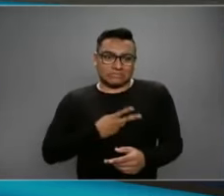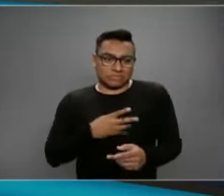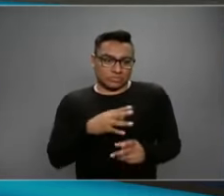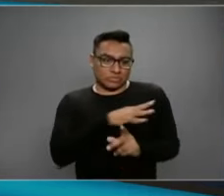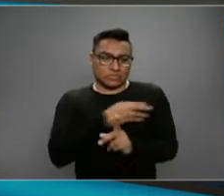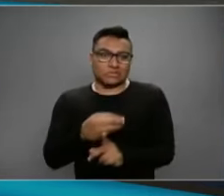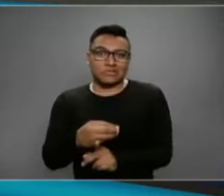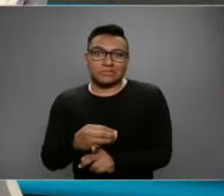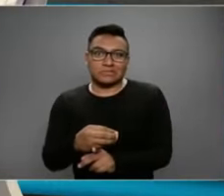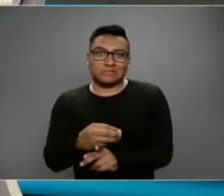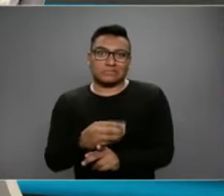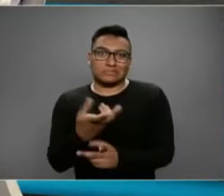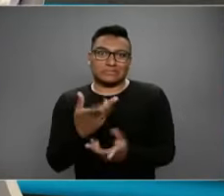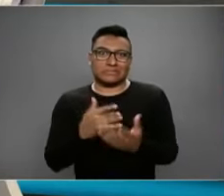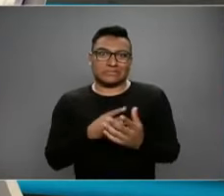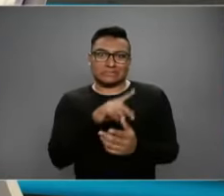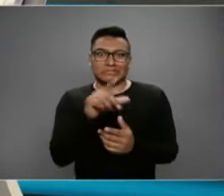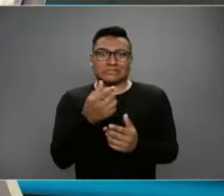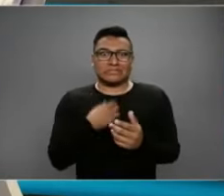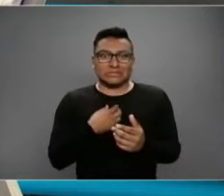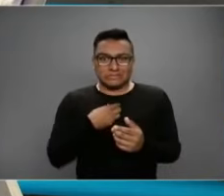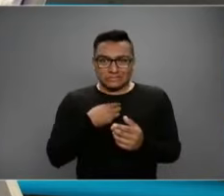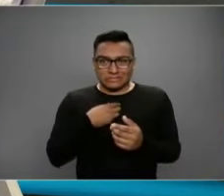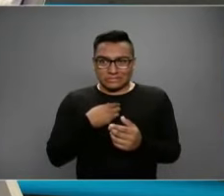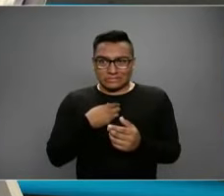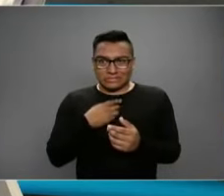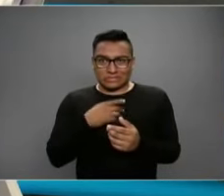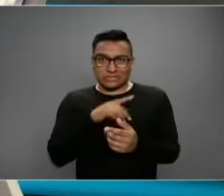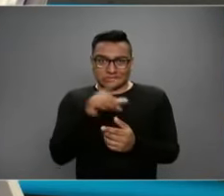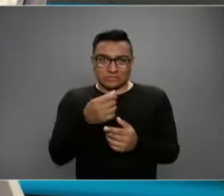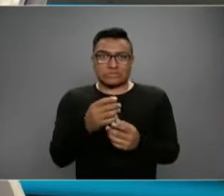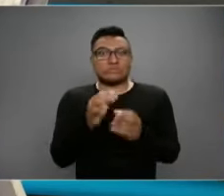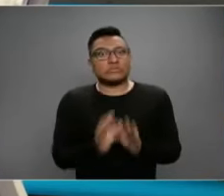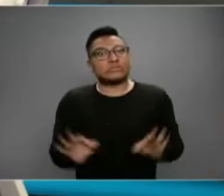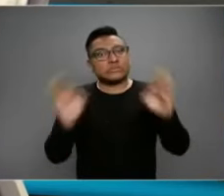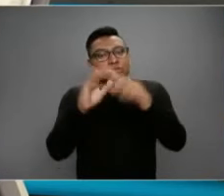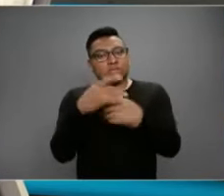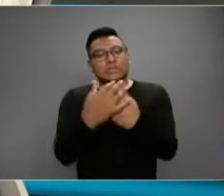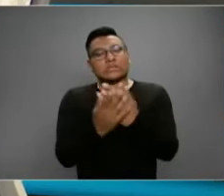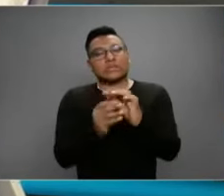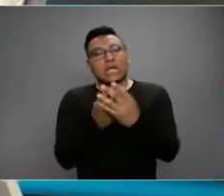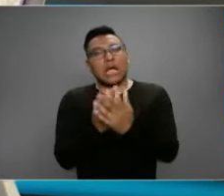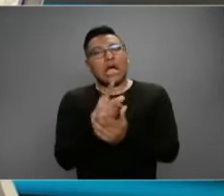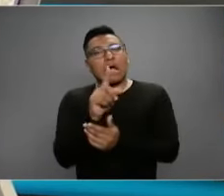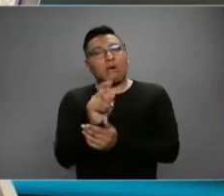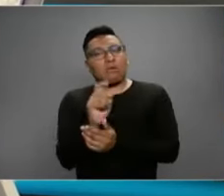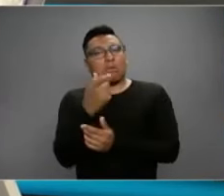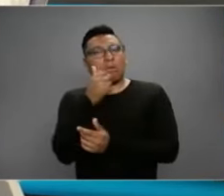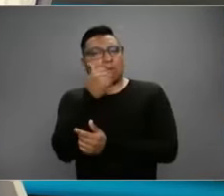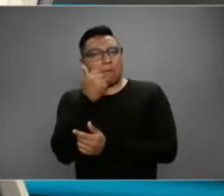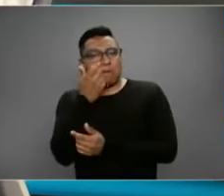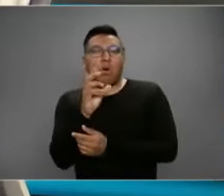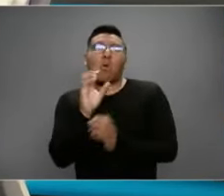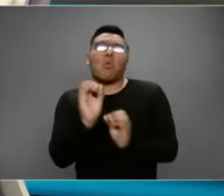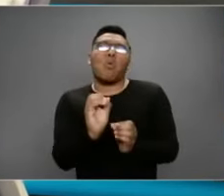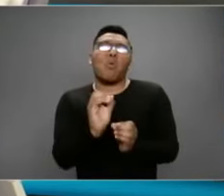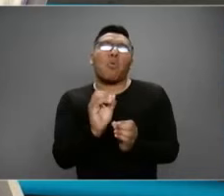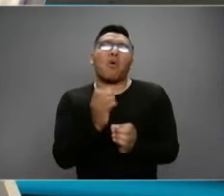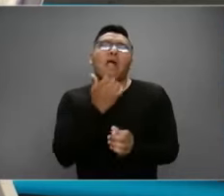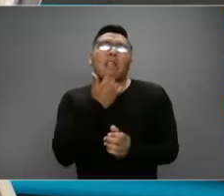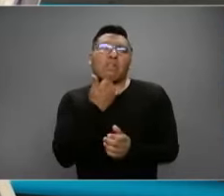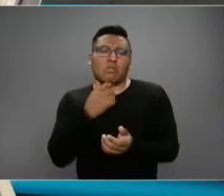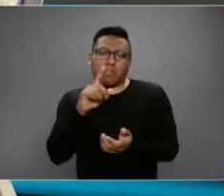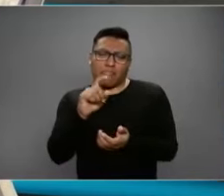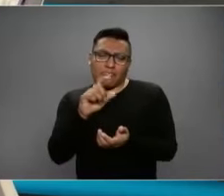en mis manos. Entonces, después, automáticamente lo que tengo que hacer es lavar mis manos con agua y jabón principalmente o puede ser con el alcohol. Y